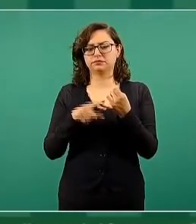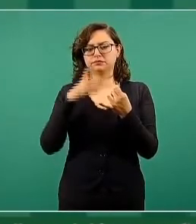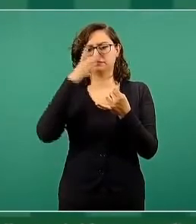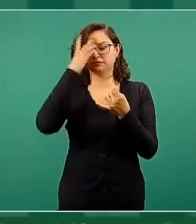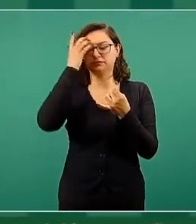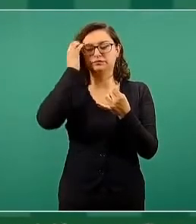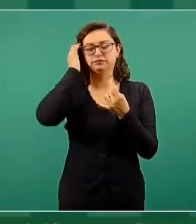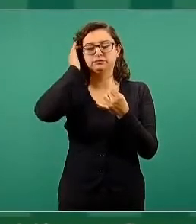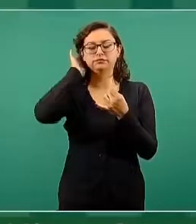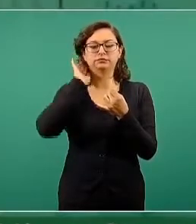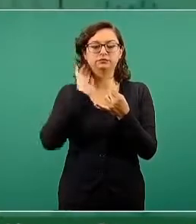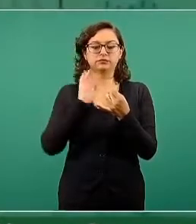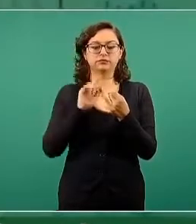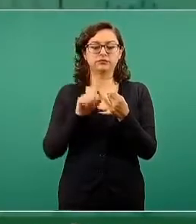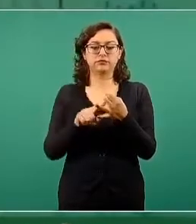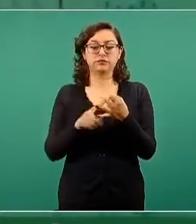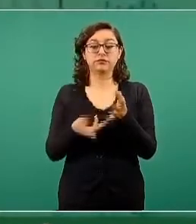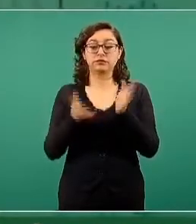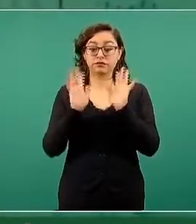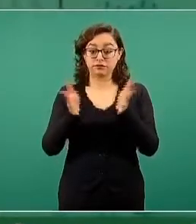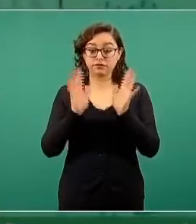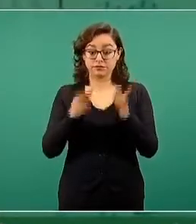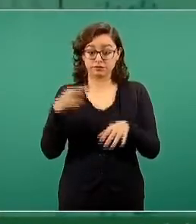Ya voy a presentar aquí